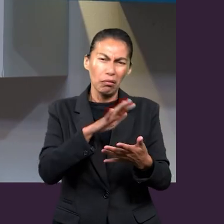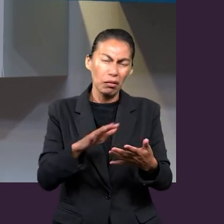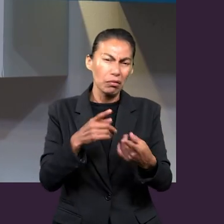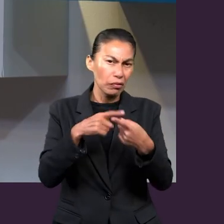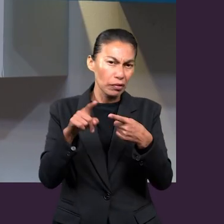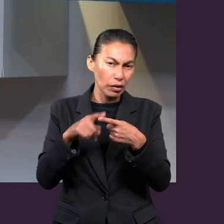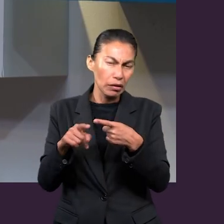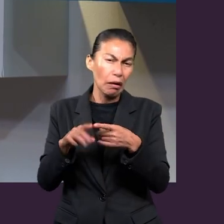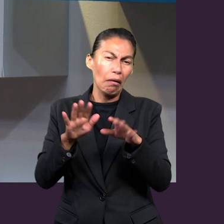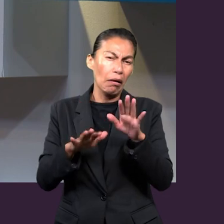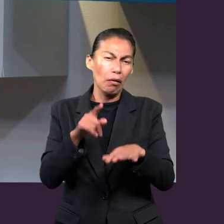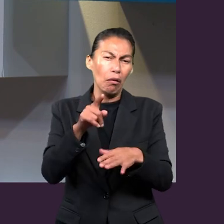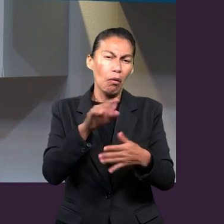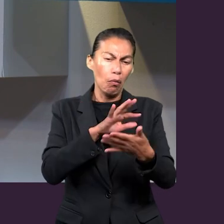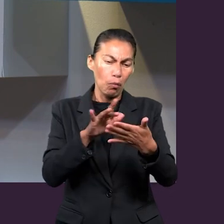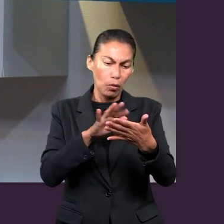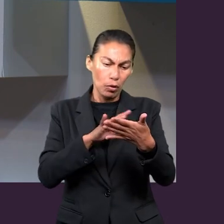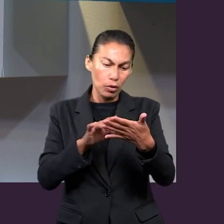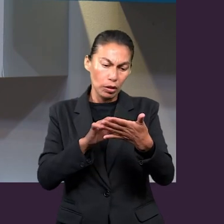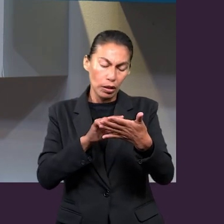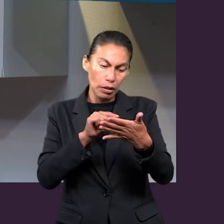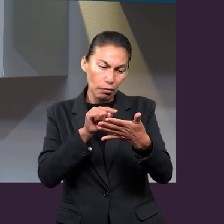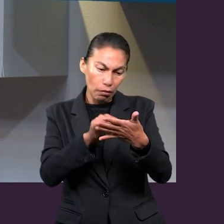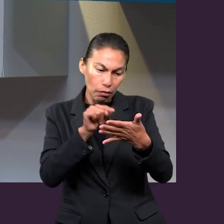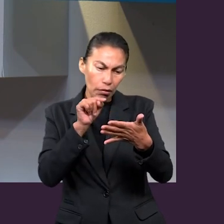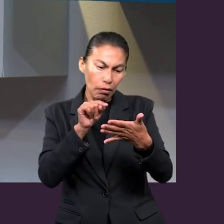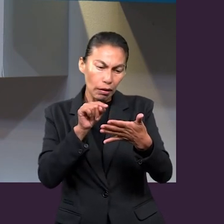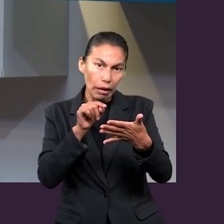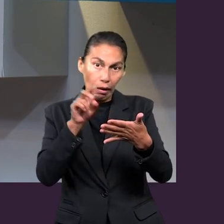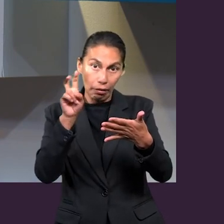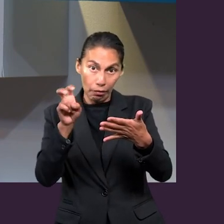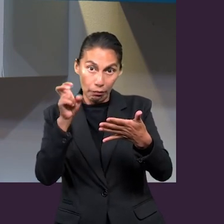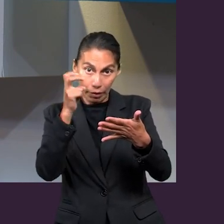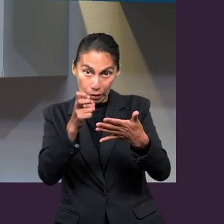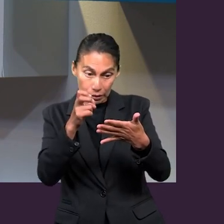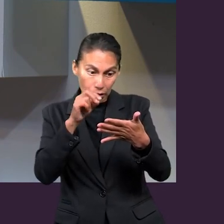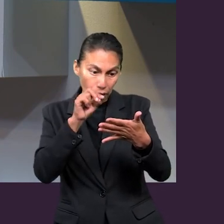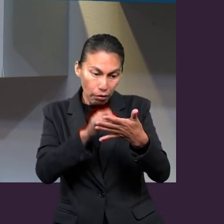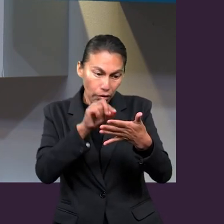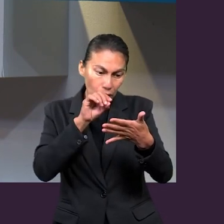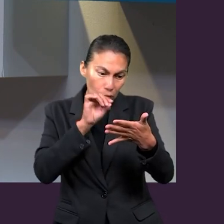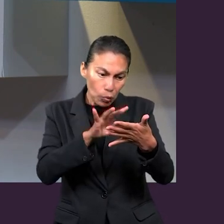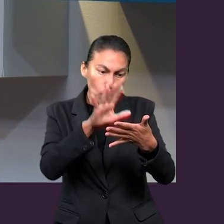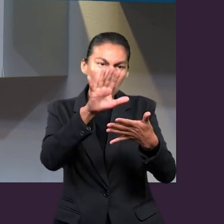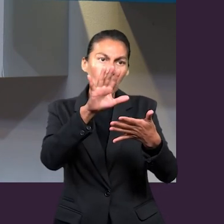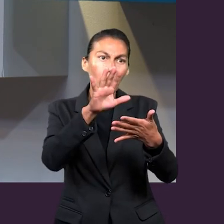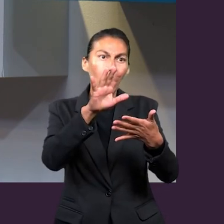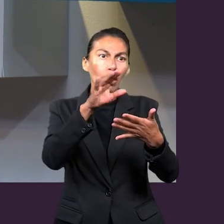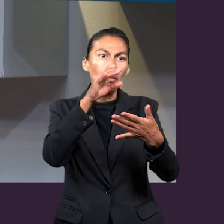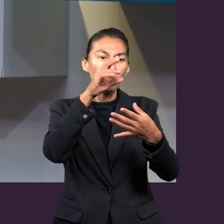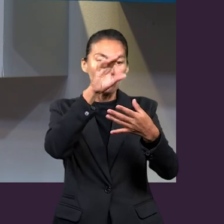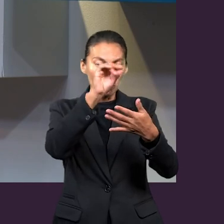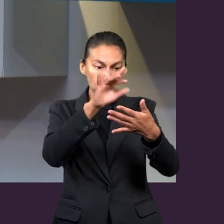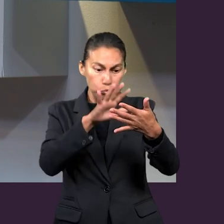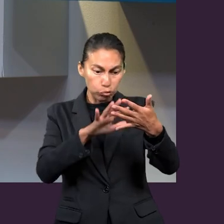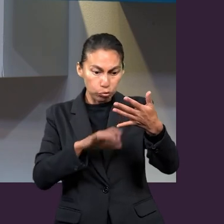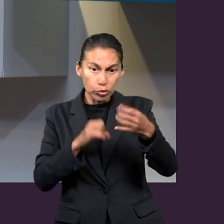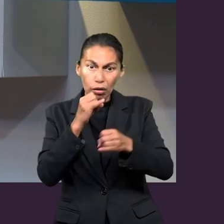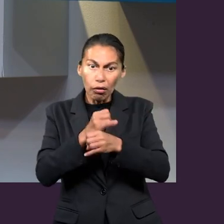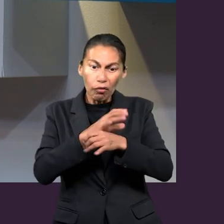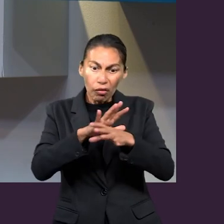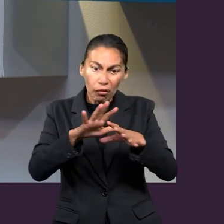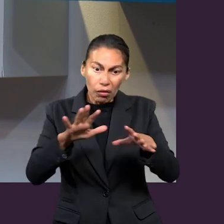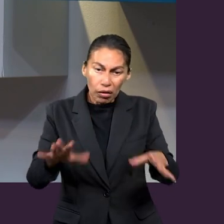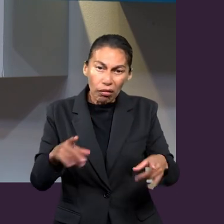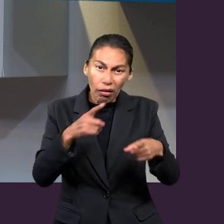como un medio. Pero, ¿os habéis fijado que cuando buscas algo en algún navegador automáticamente sobre ese tema empieza a